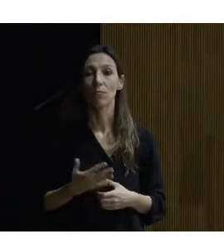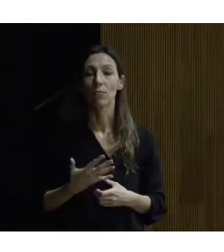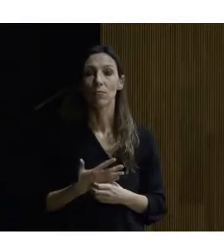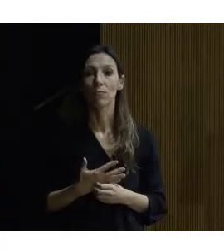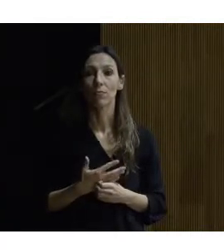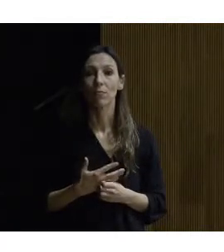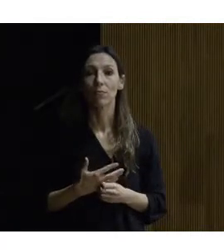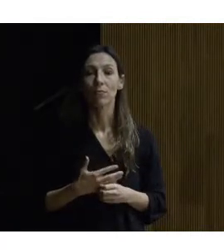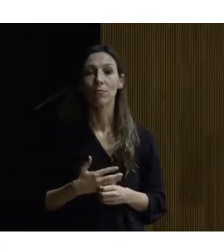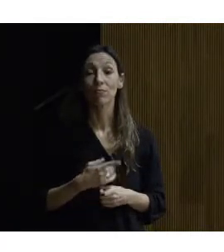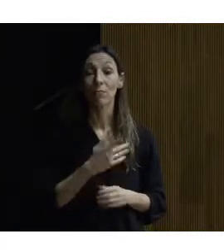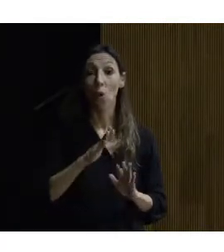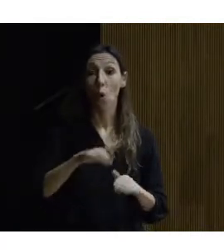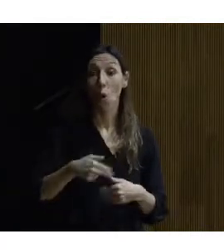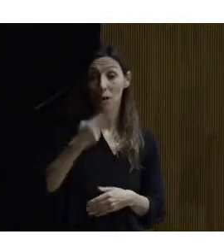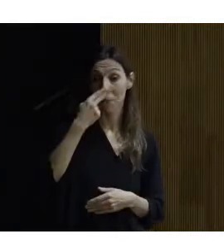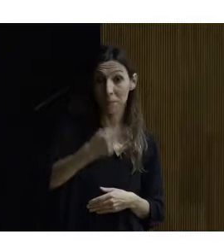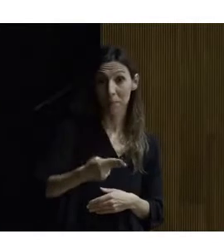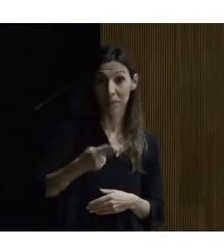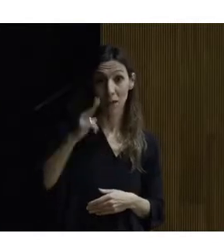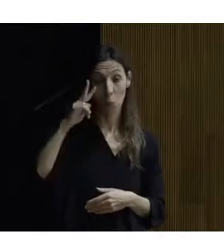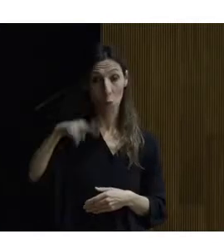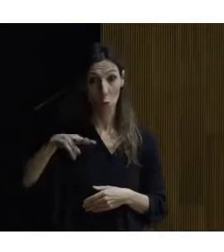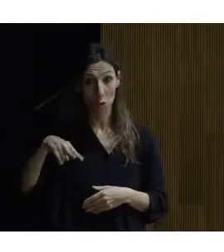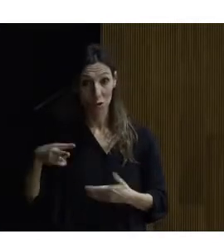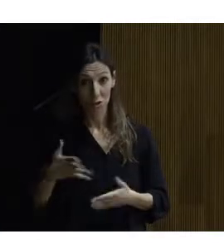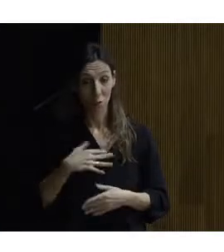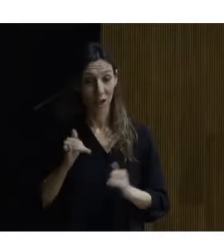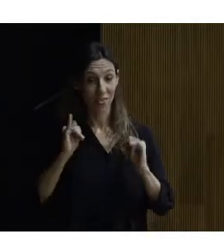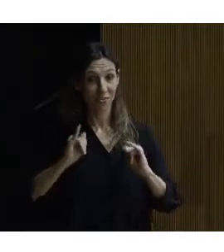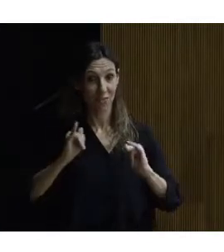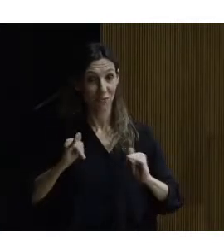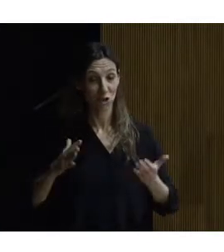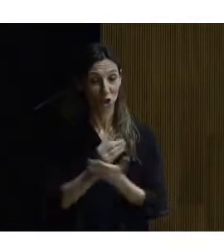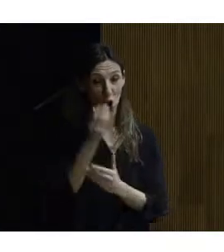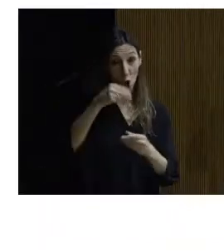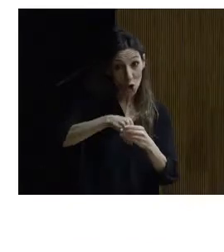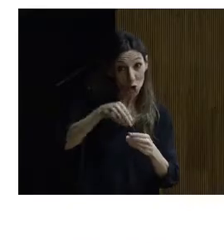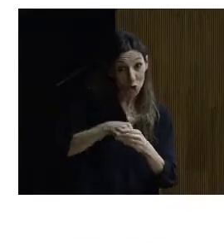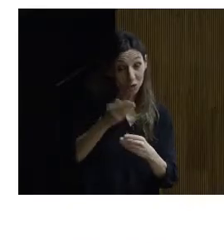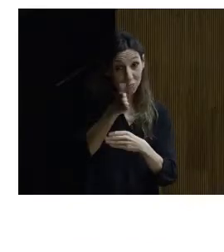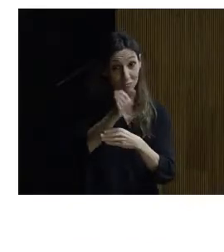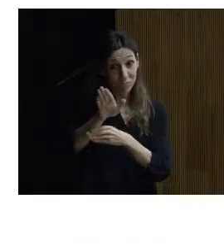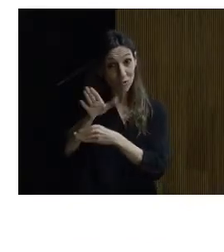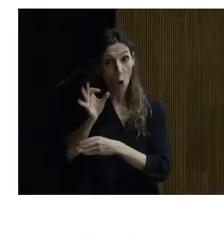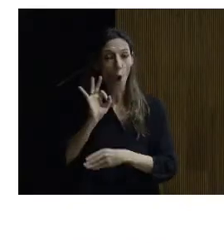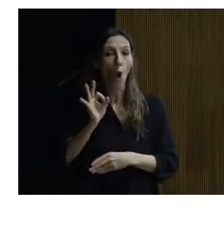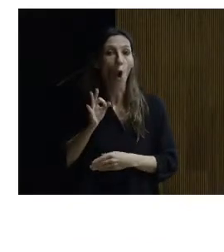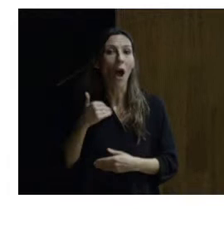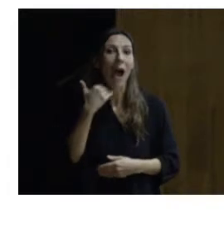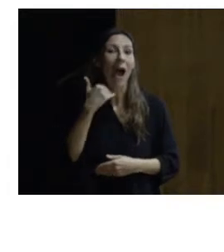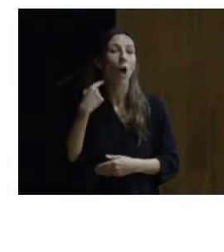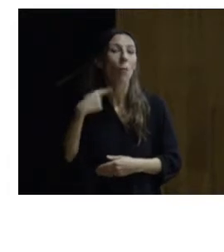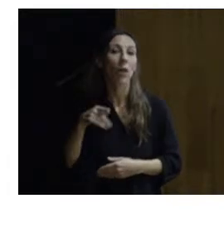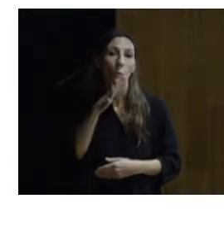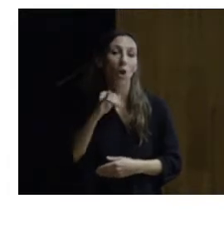ha sido tu última visita a un museo divertida has podido disfrutar de todos los contenidos expuestos o te has perdido alguno por estar en